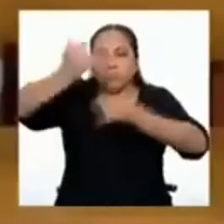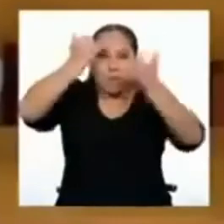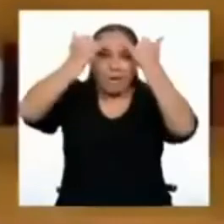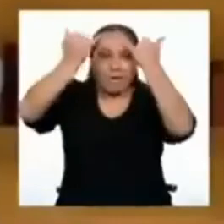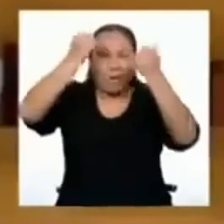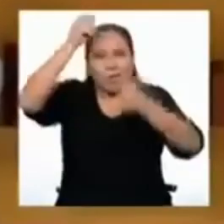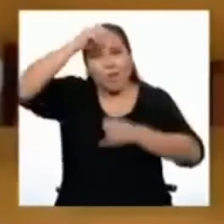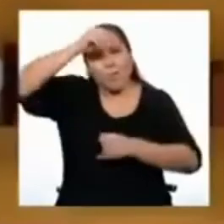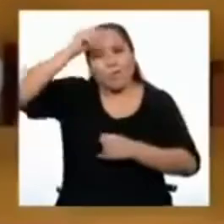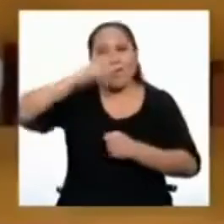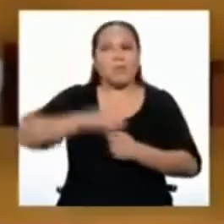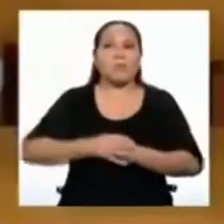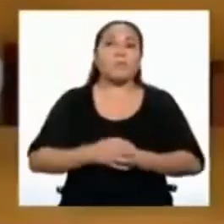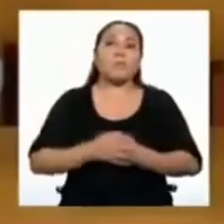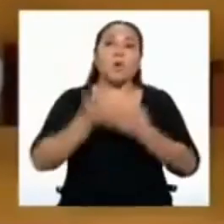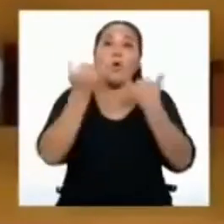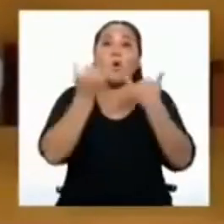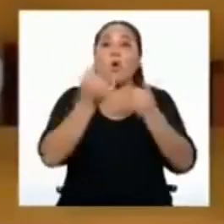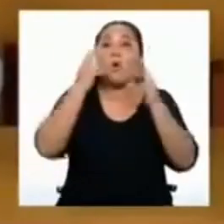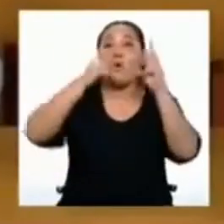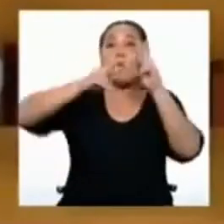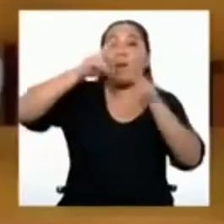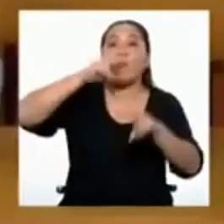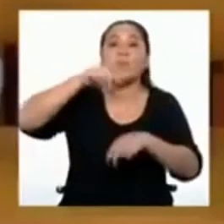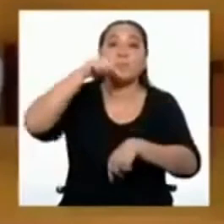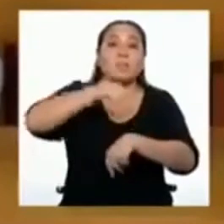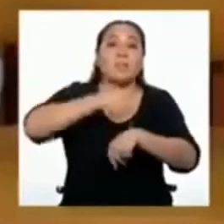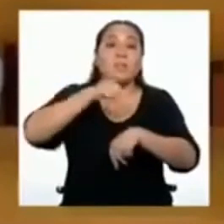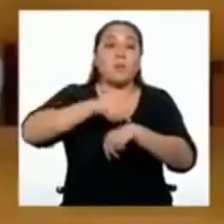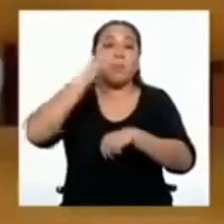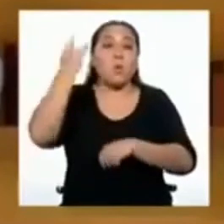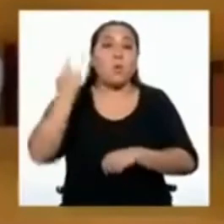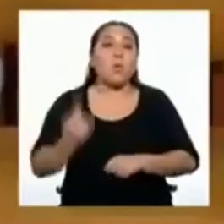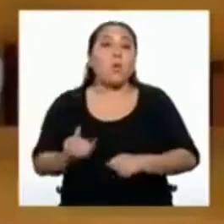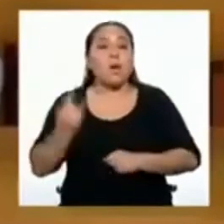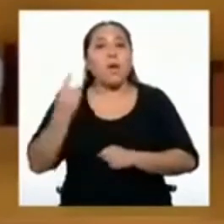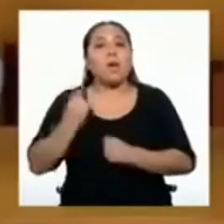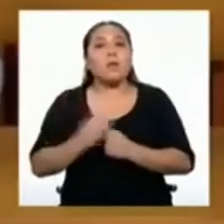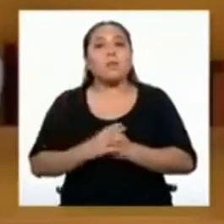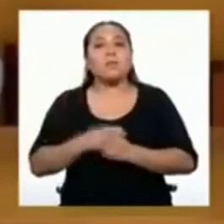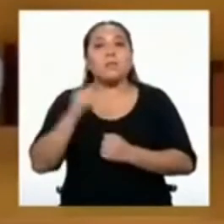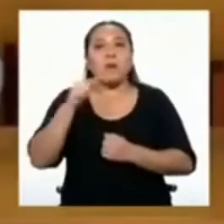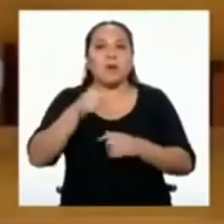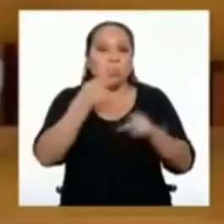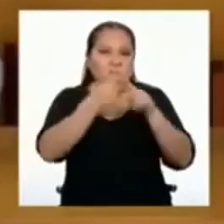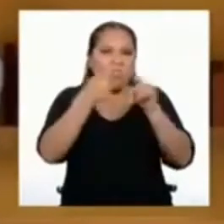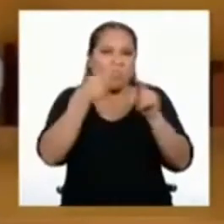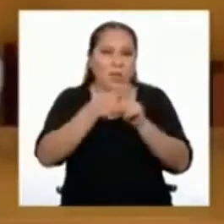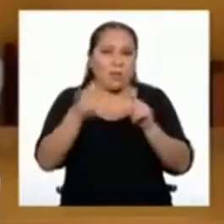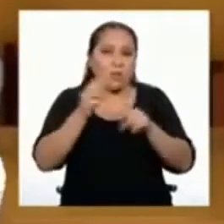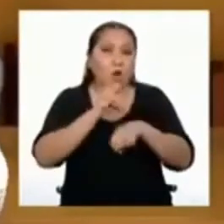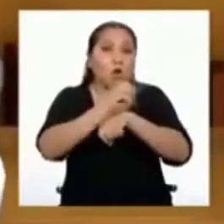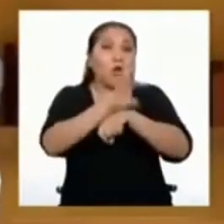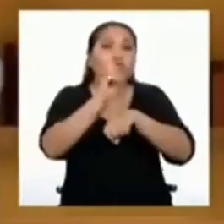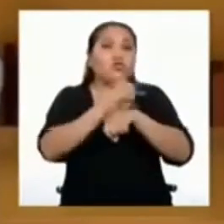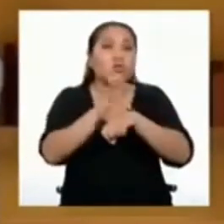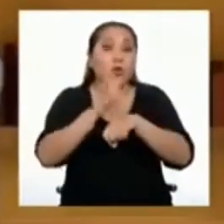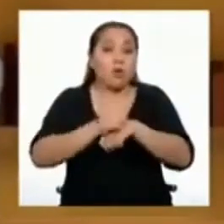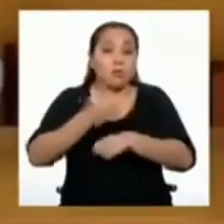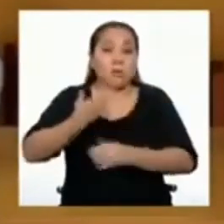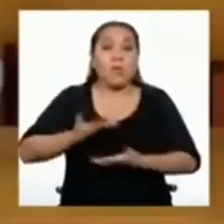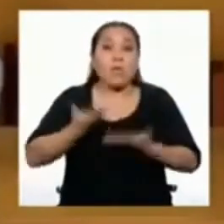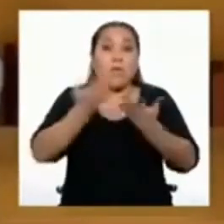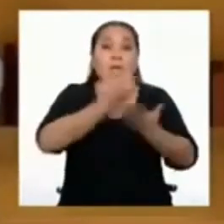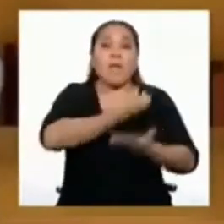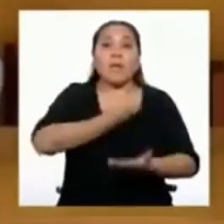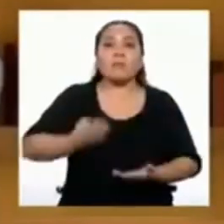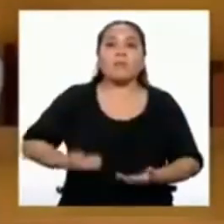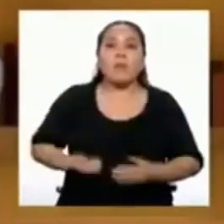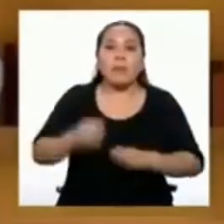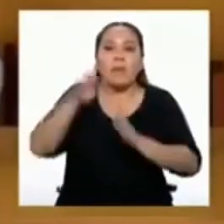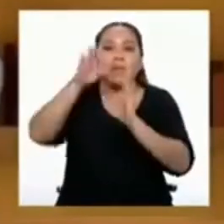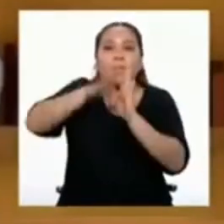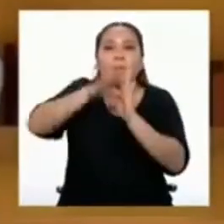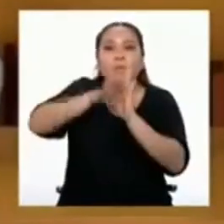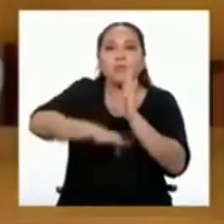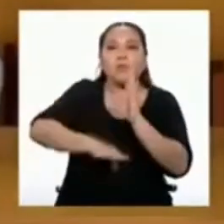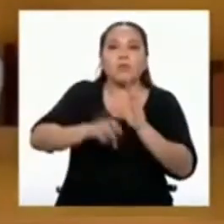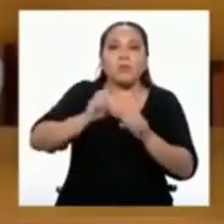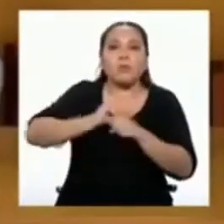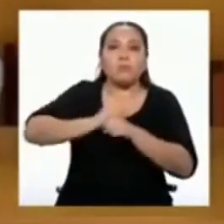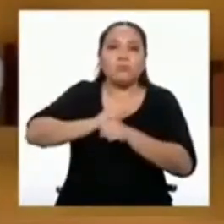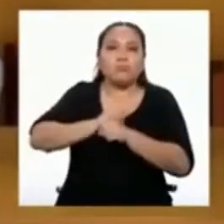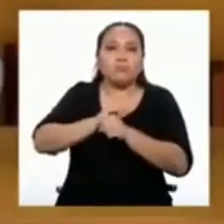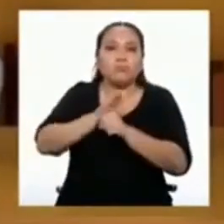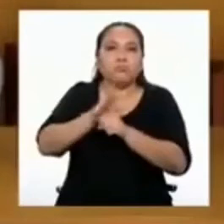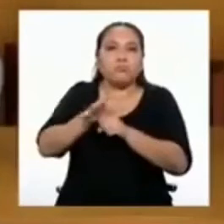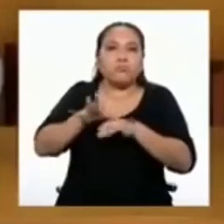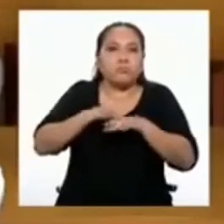vista. Como vemos hoy, en este estado de emergencia y con las disposiciones que nos da el gobierno para reducir los riesgos de contagio, es